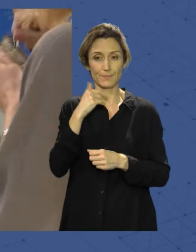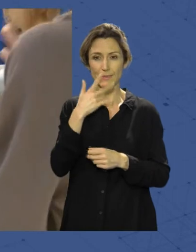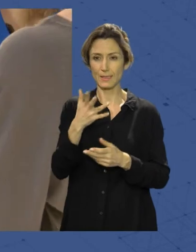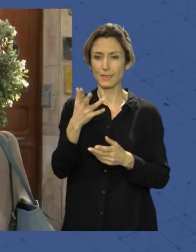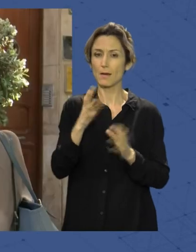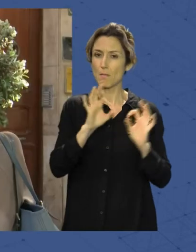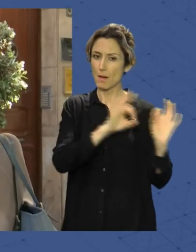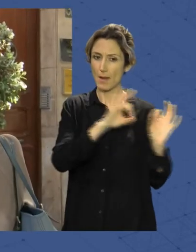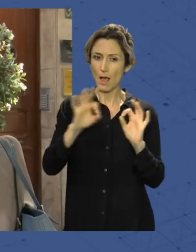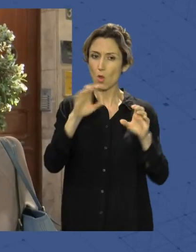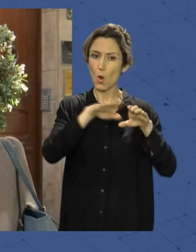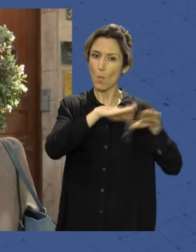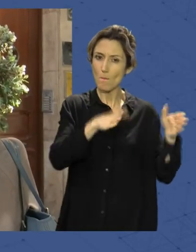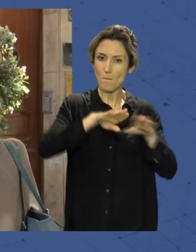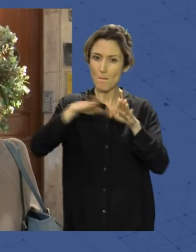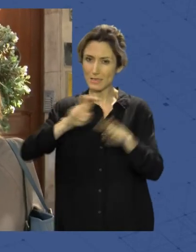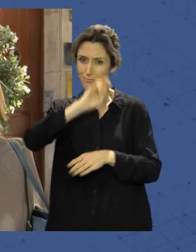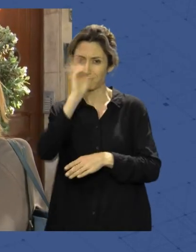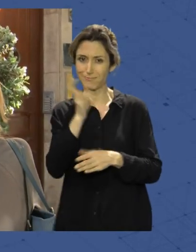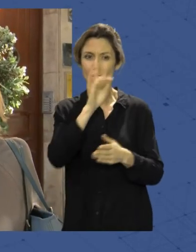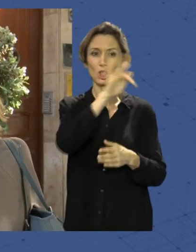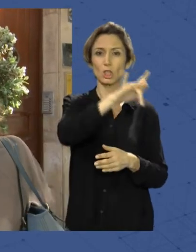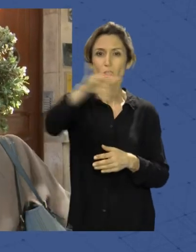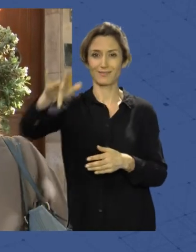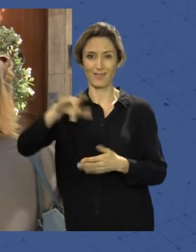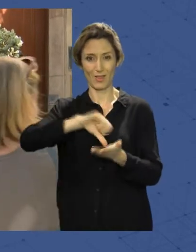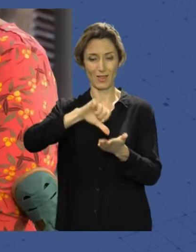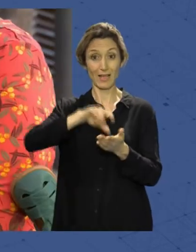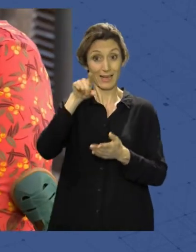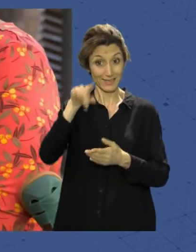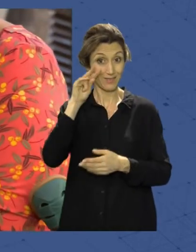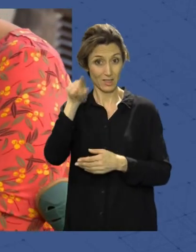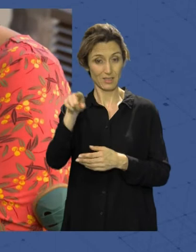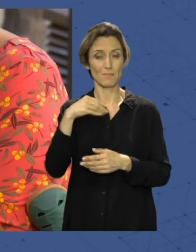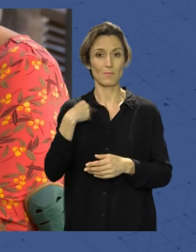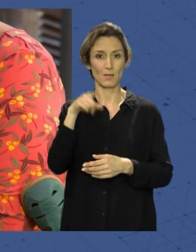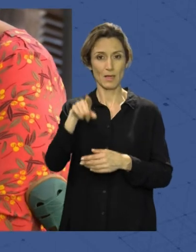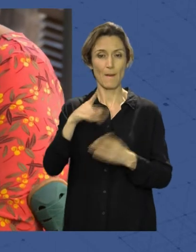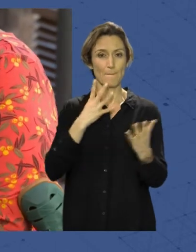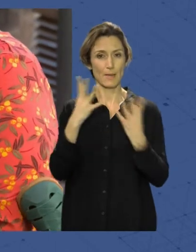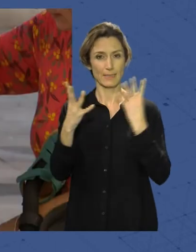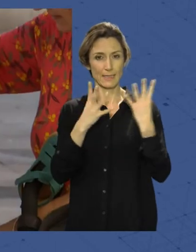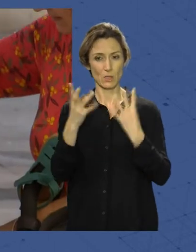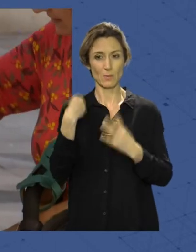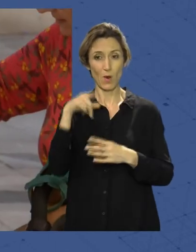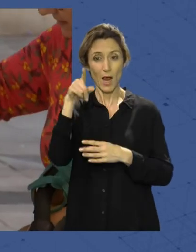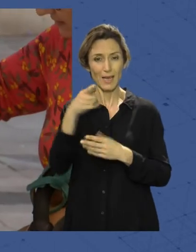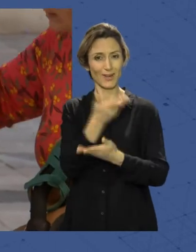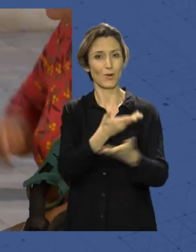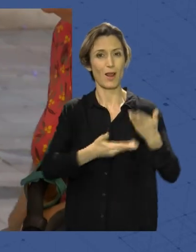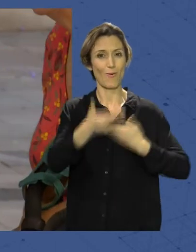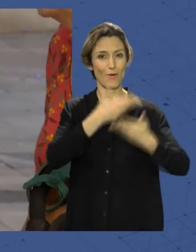un buen número de mesas petitorias a lo largo de la ciudad, entre ellas la que estamos viendo, en el paseo, en la que han colaborado